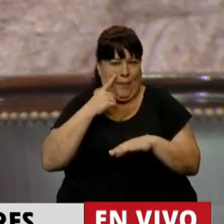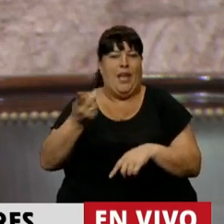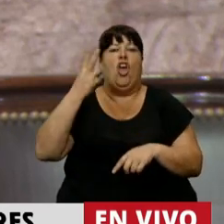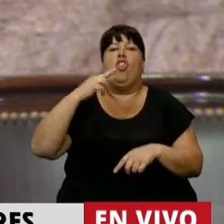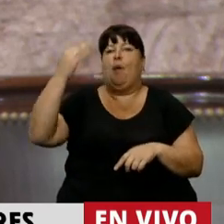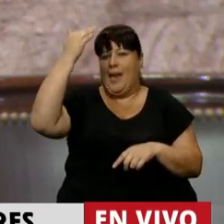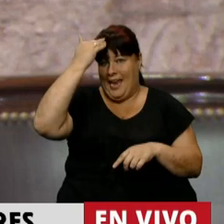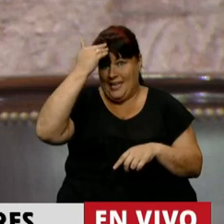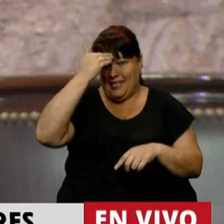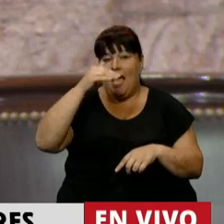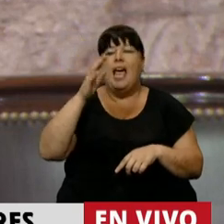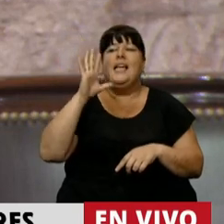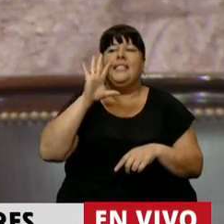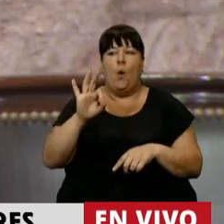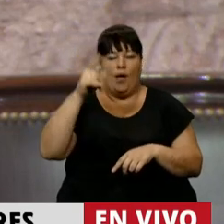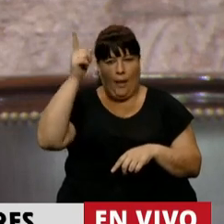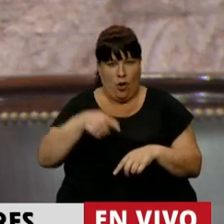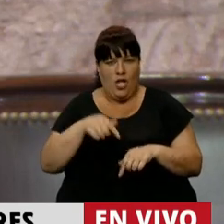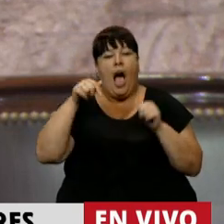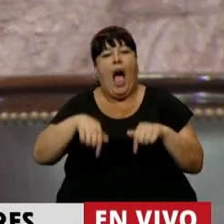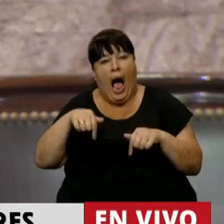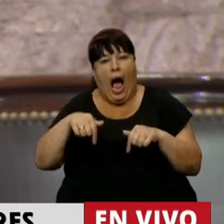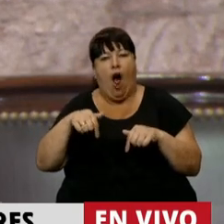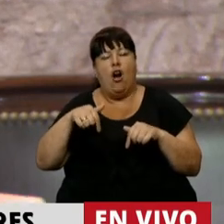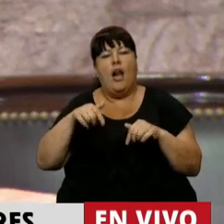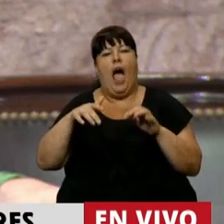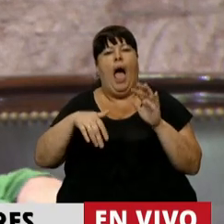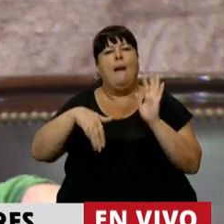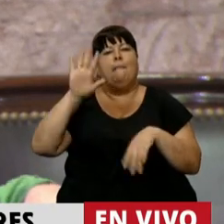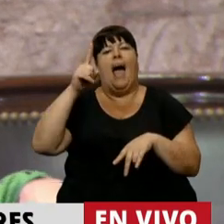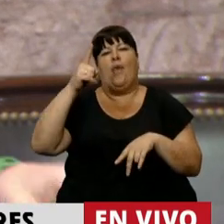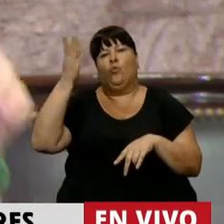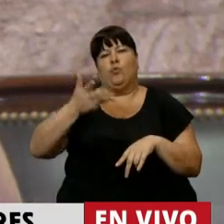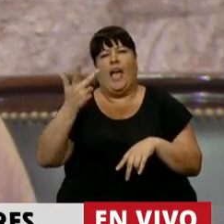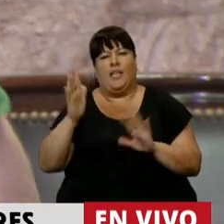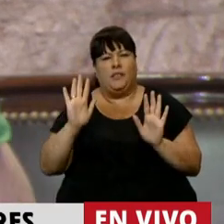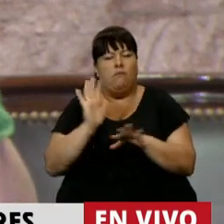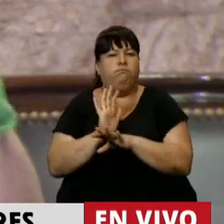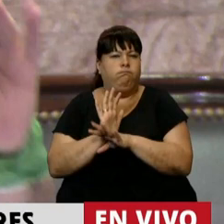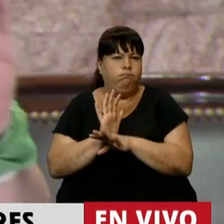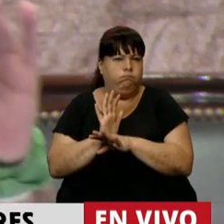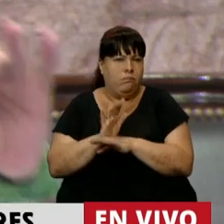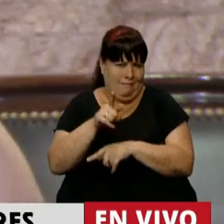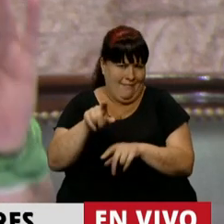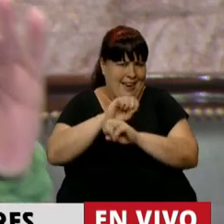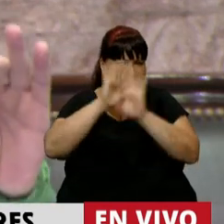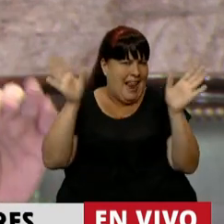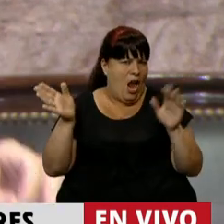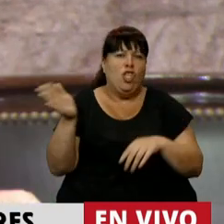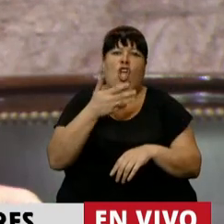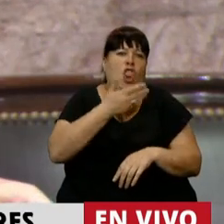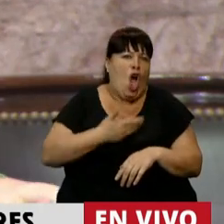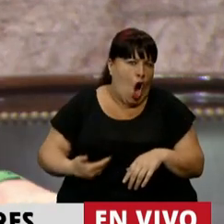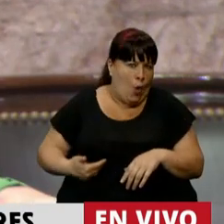en el 2015 el 50% y ahora un poco más de un tercio. Es decir que ahí está claro, todos los